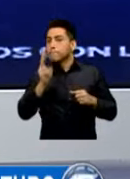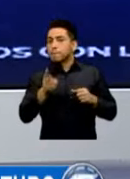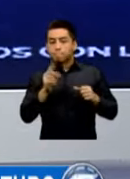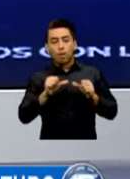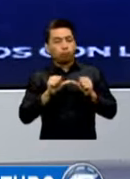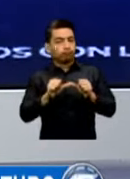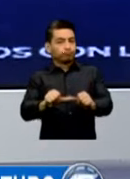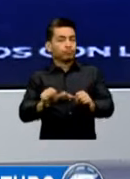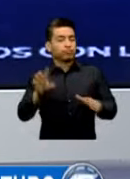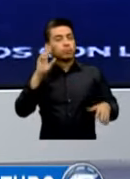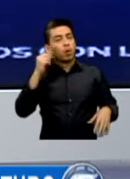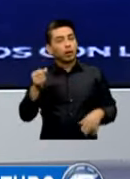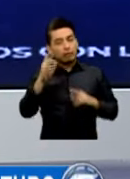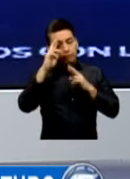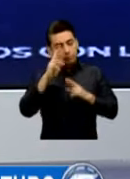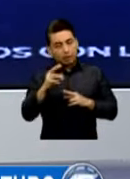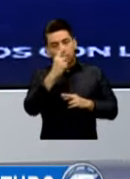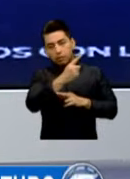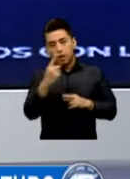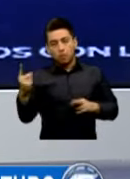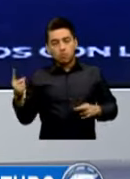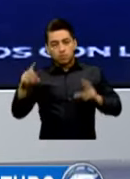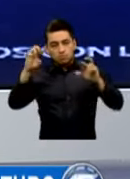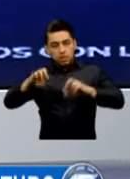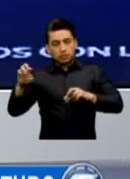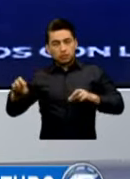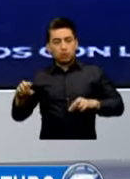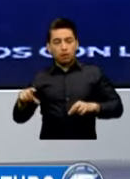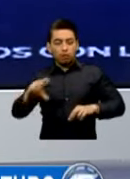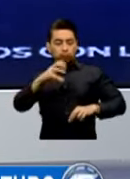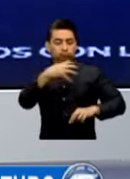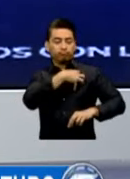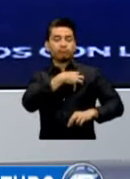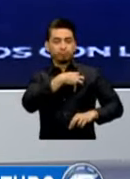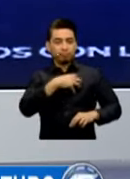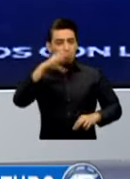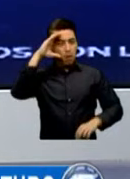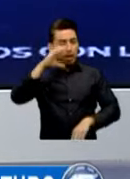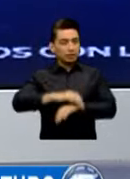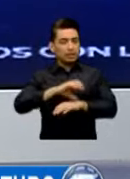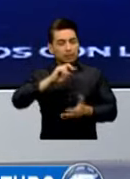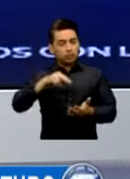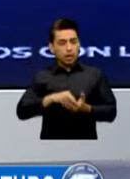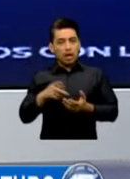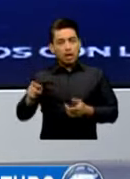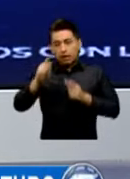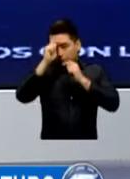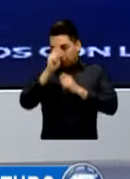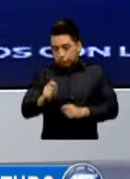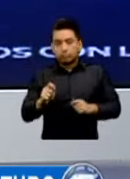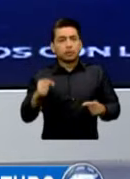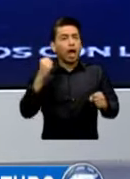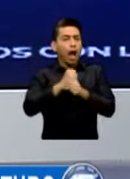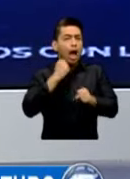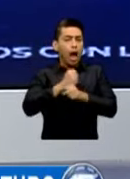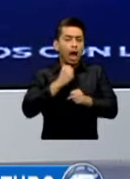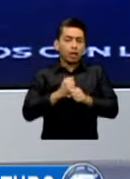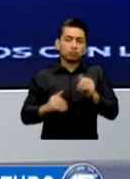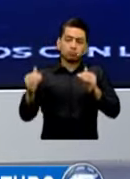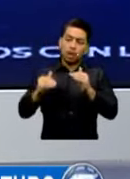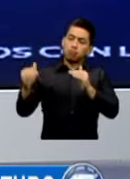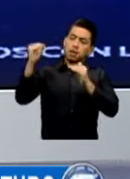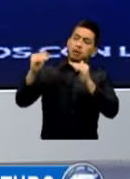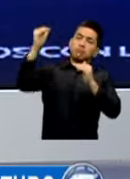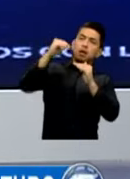Institucionalidad De Los Comisarios Generales El Respeto A Estas Personas Que Han Alcanzado Estos Cargos Y Estos Grados